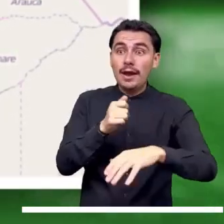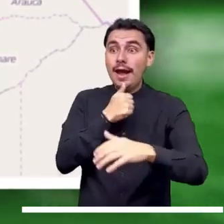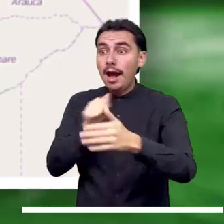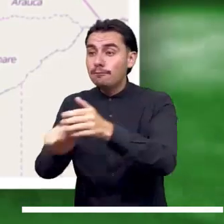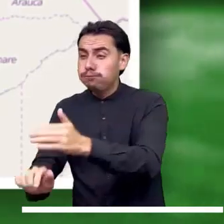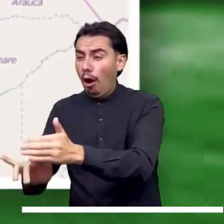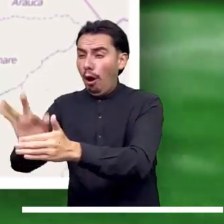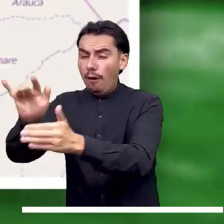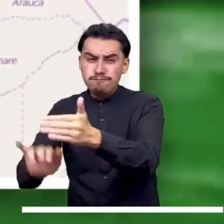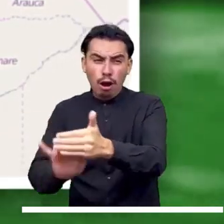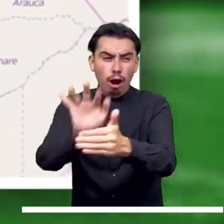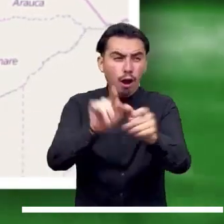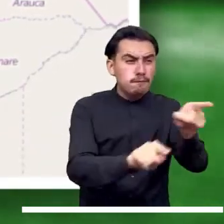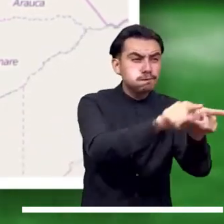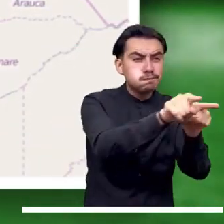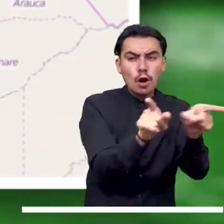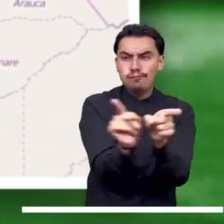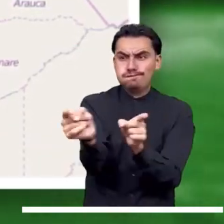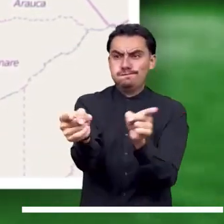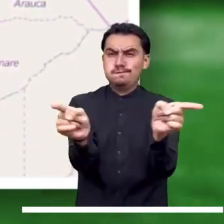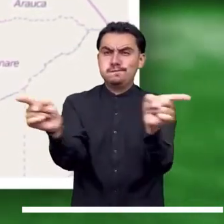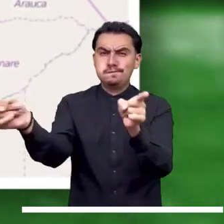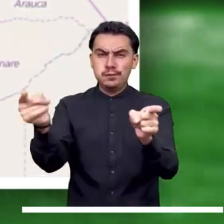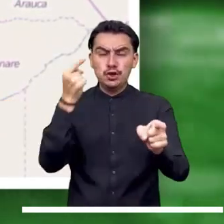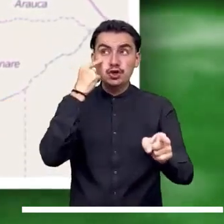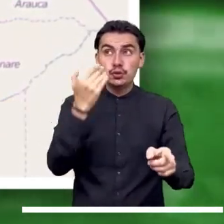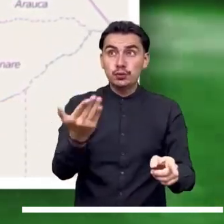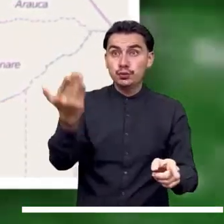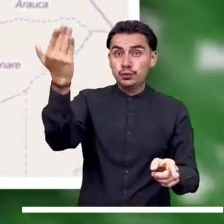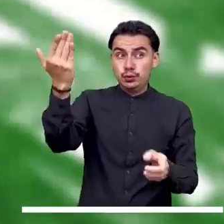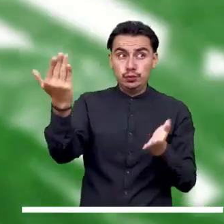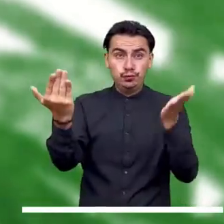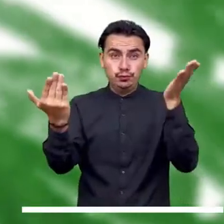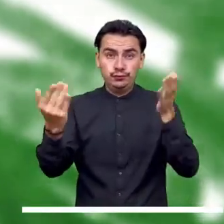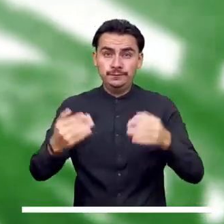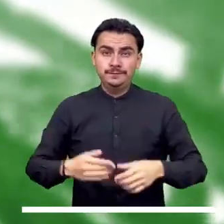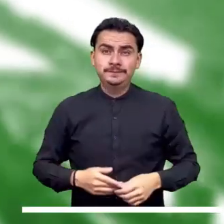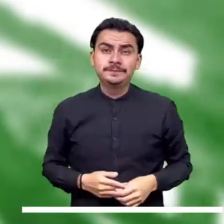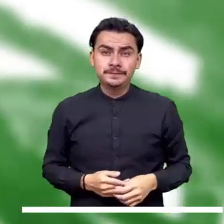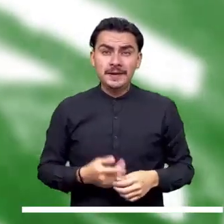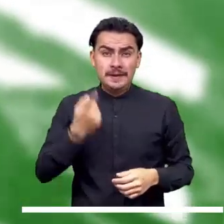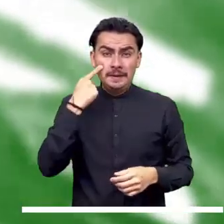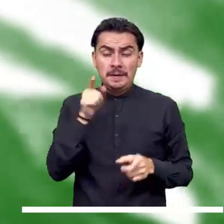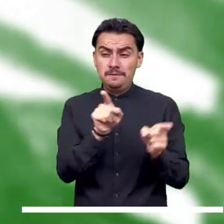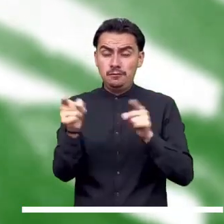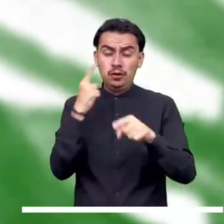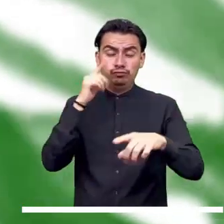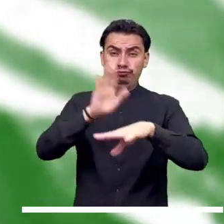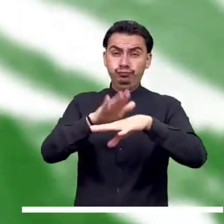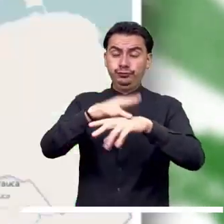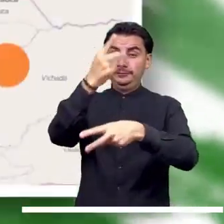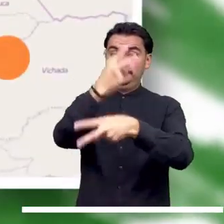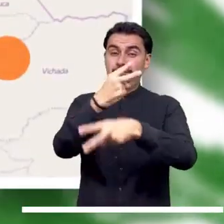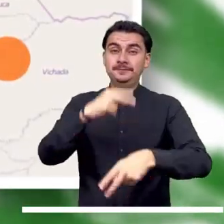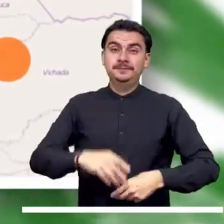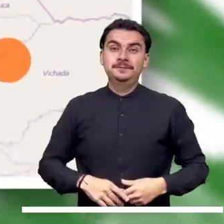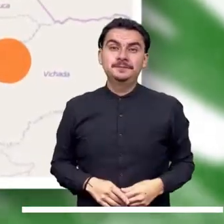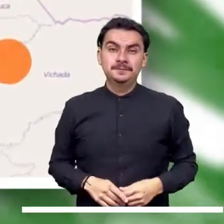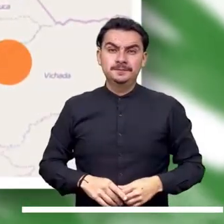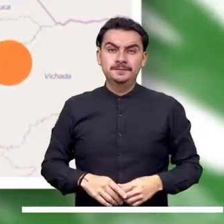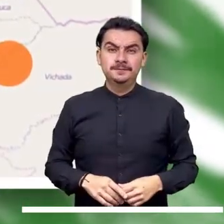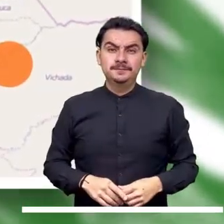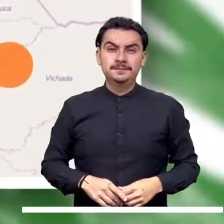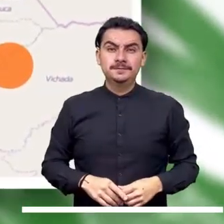Término, a la altura de la vereda Calichal y que dejó un puente vehicular colapsado. Alerta naranja por